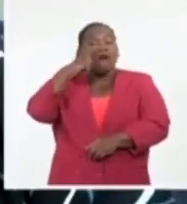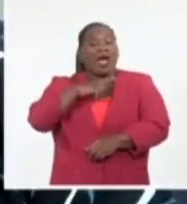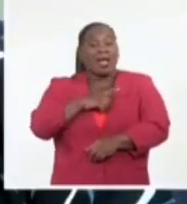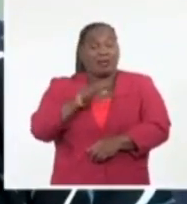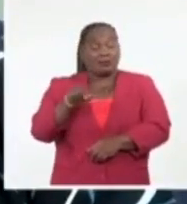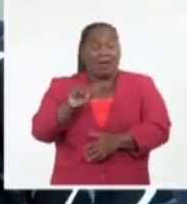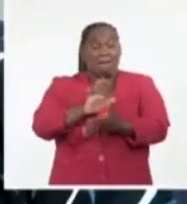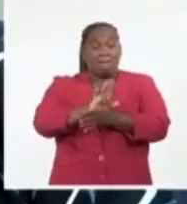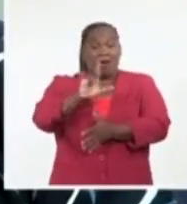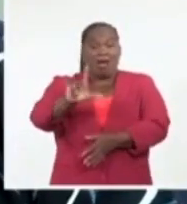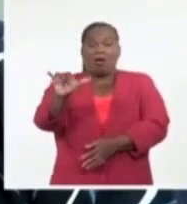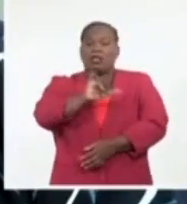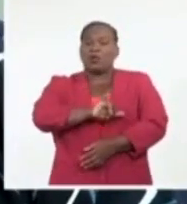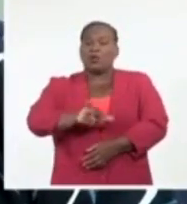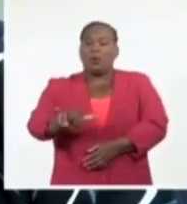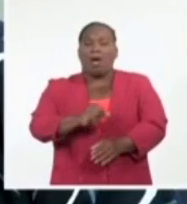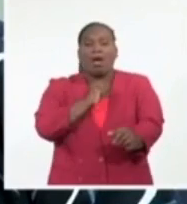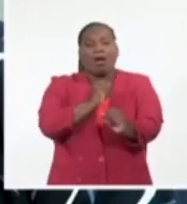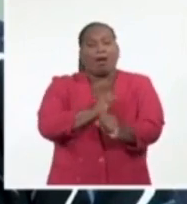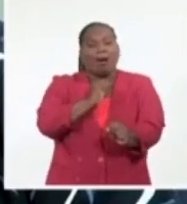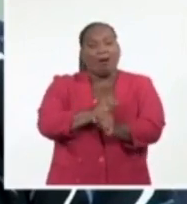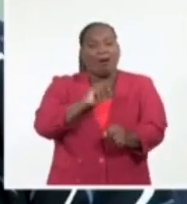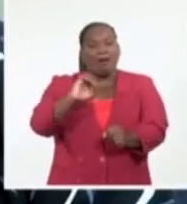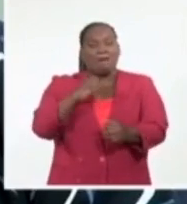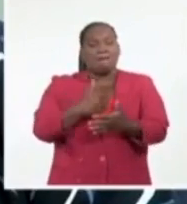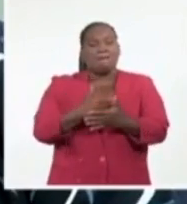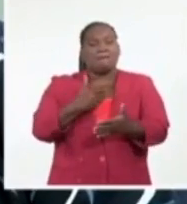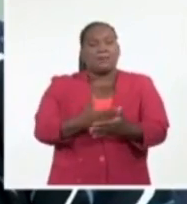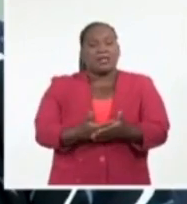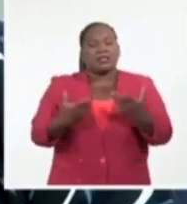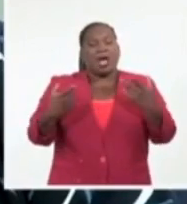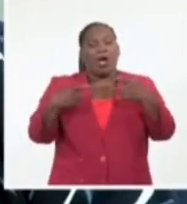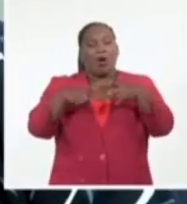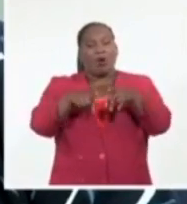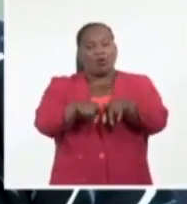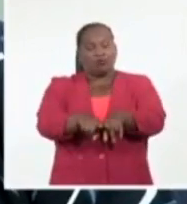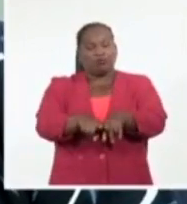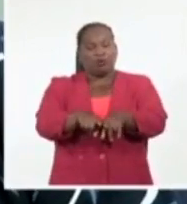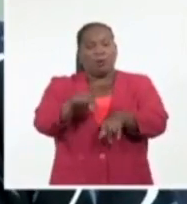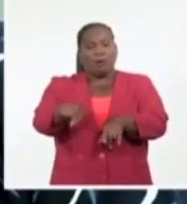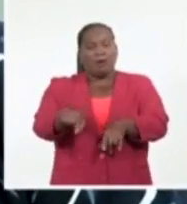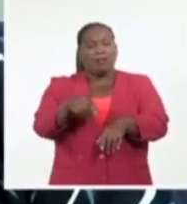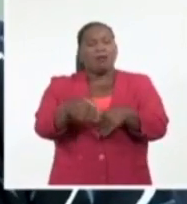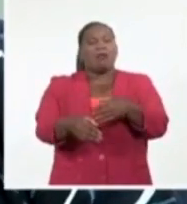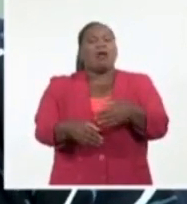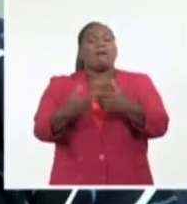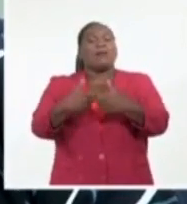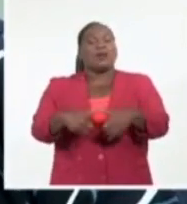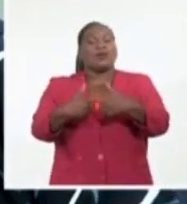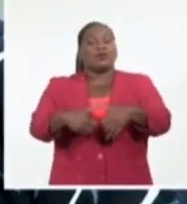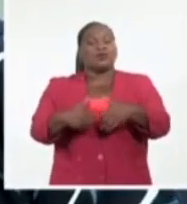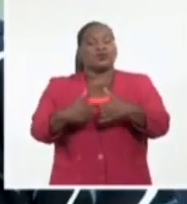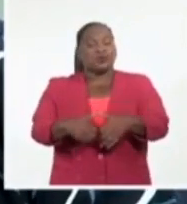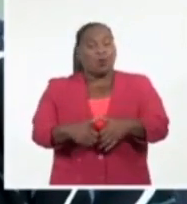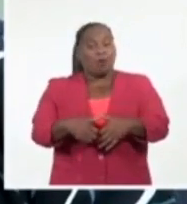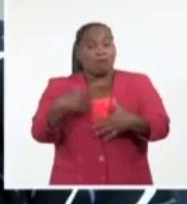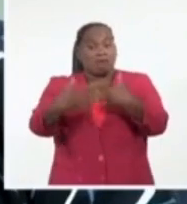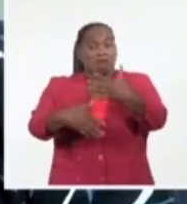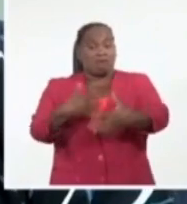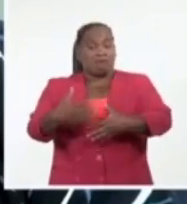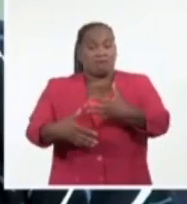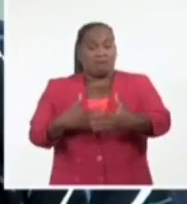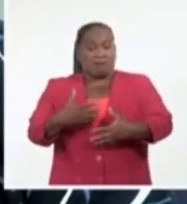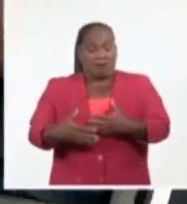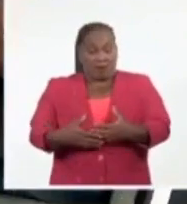Mariel también estamos trabajando una empresa mixta para la producción de premezclas minero-vitamínicas que debe quedar